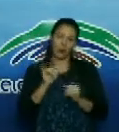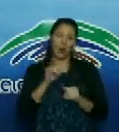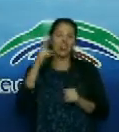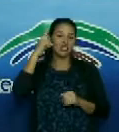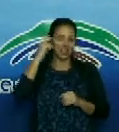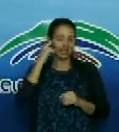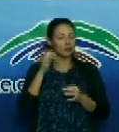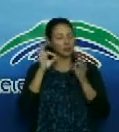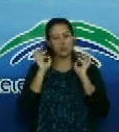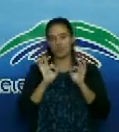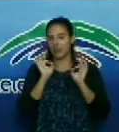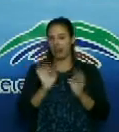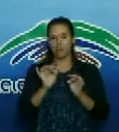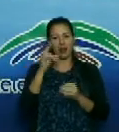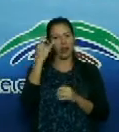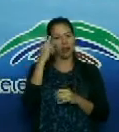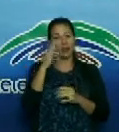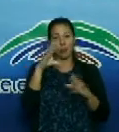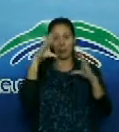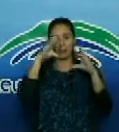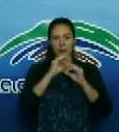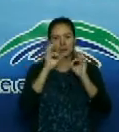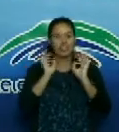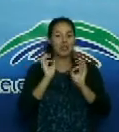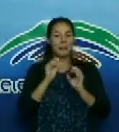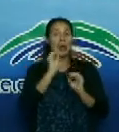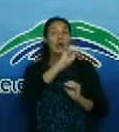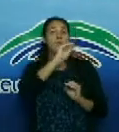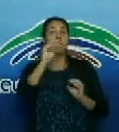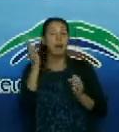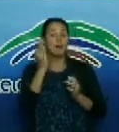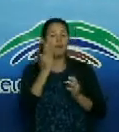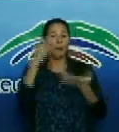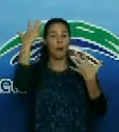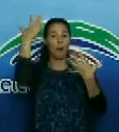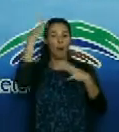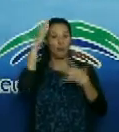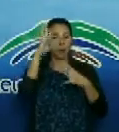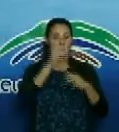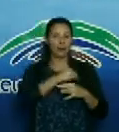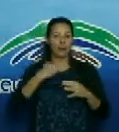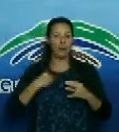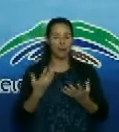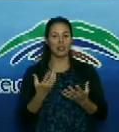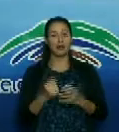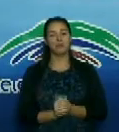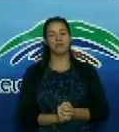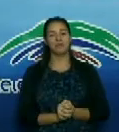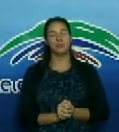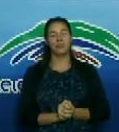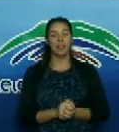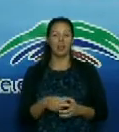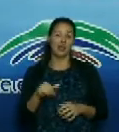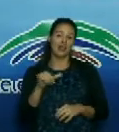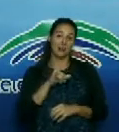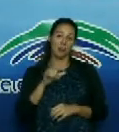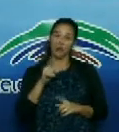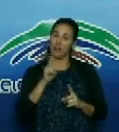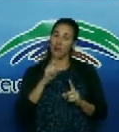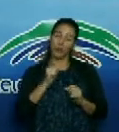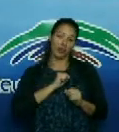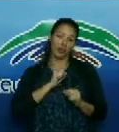uno de los que siempre de la casa protagonista de ese aplauso que recibimos todos los días a las 9 de la noche y yo no quiero que usted